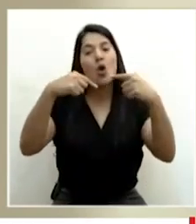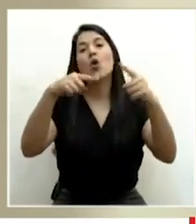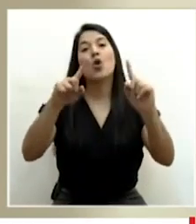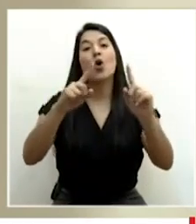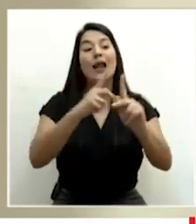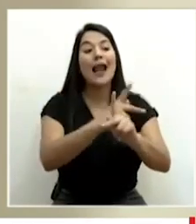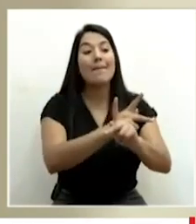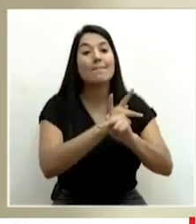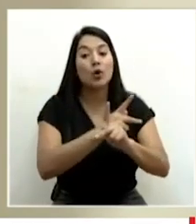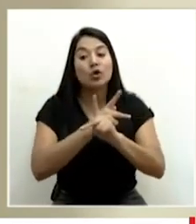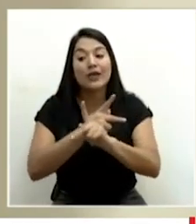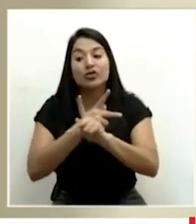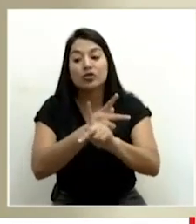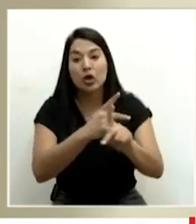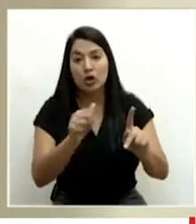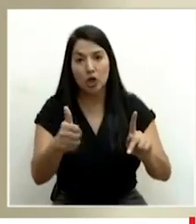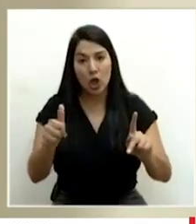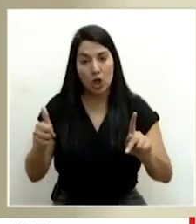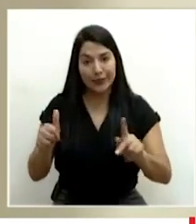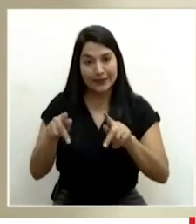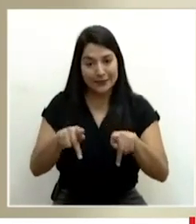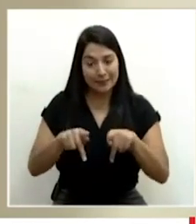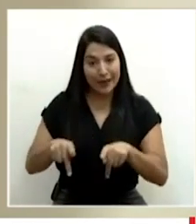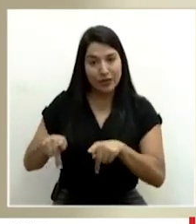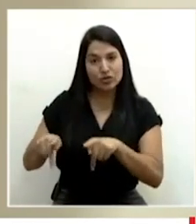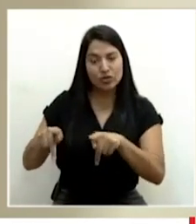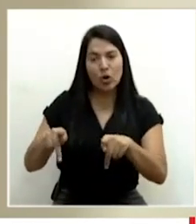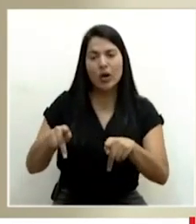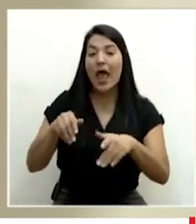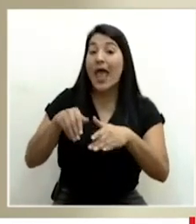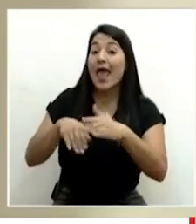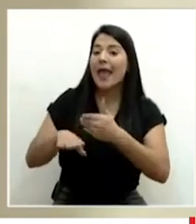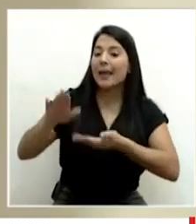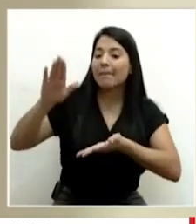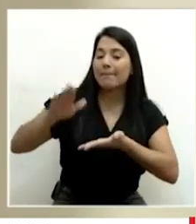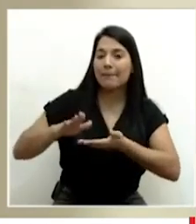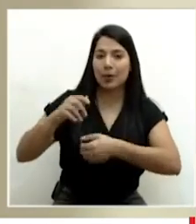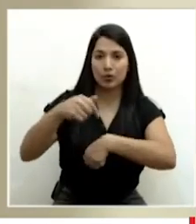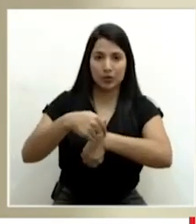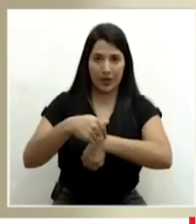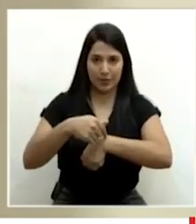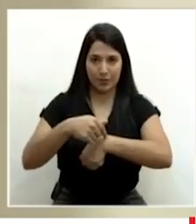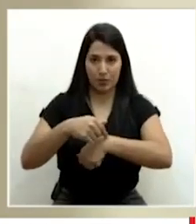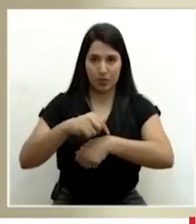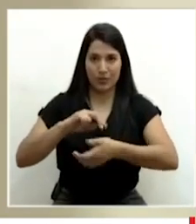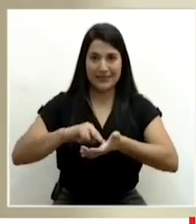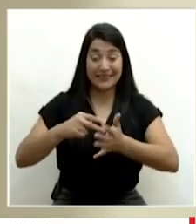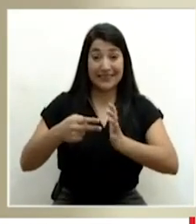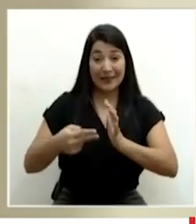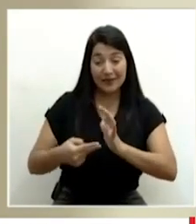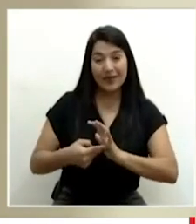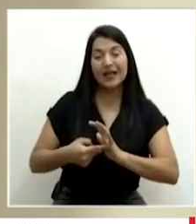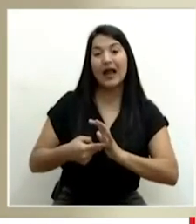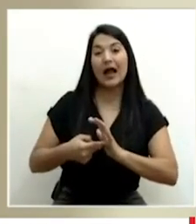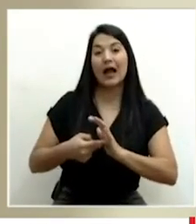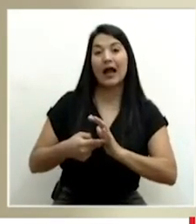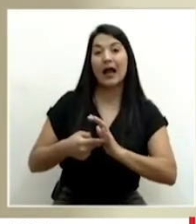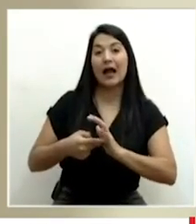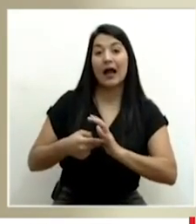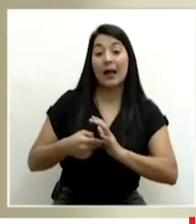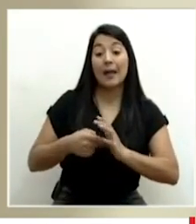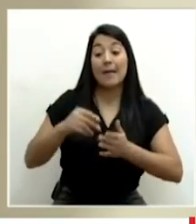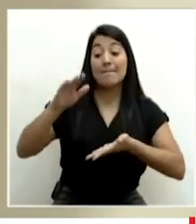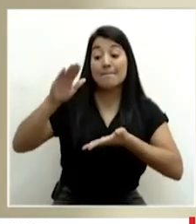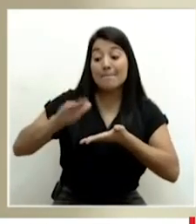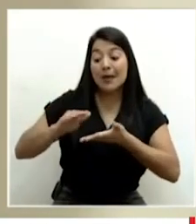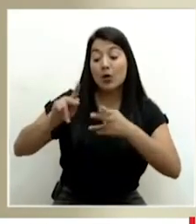vacunación contra la influenza en un periodo mucho más corto. O sea, mucho menos personas de alto riesgo